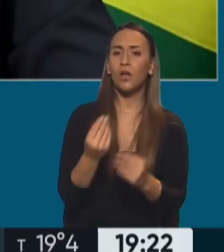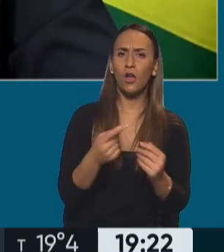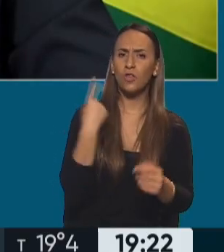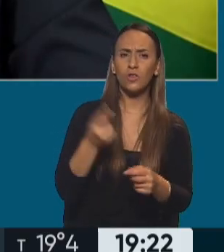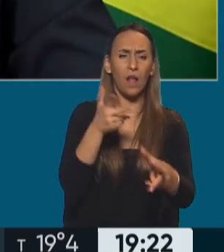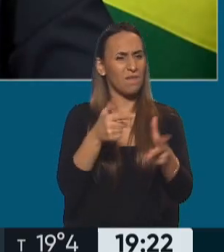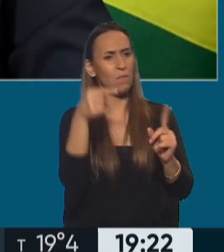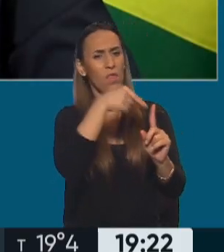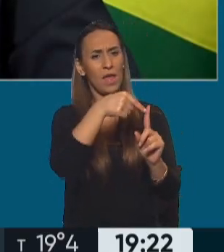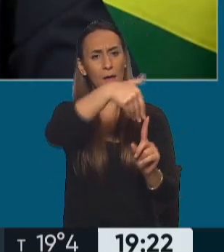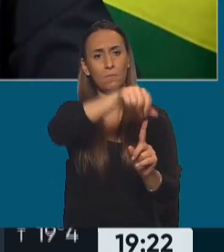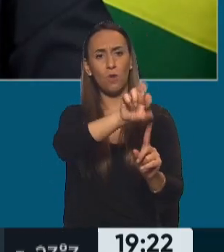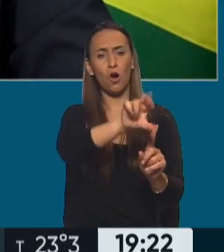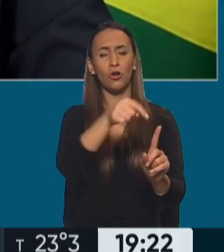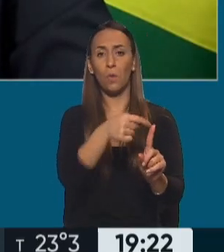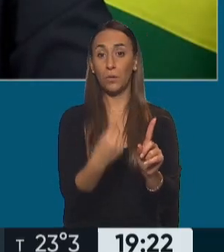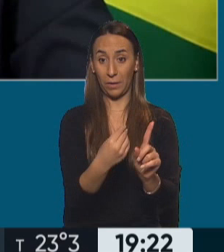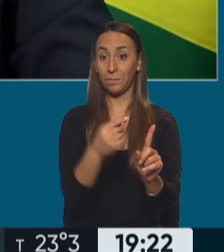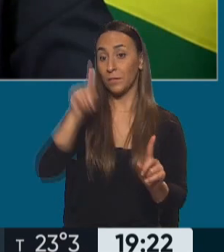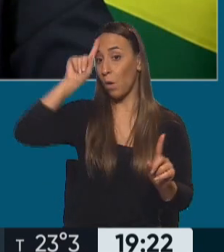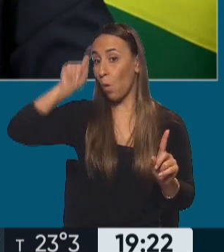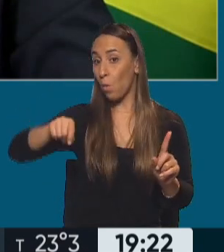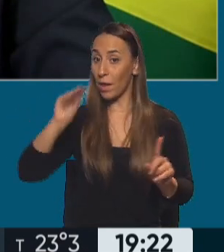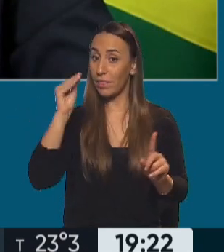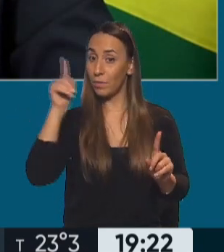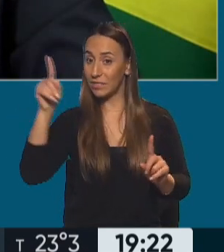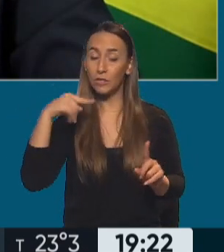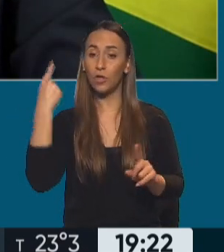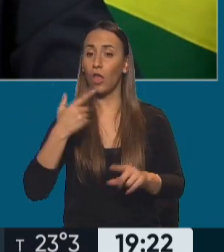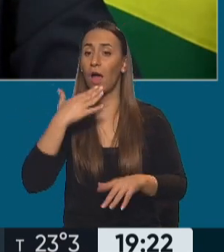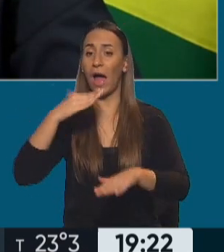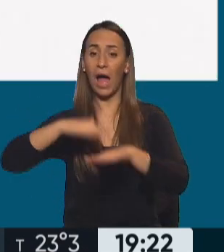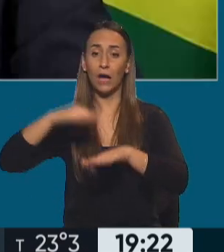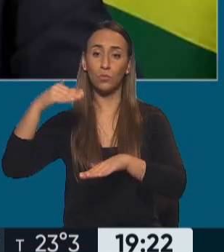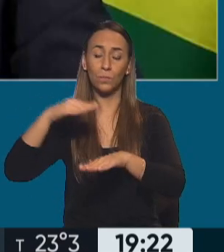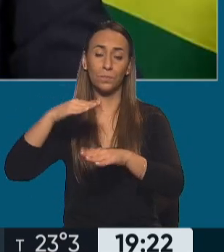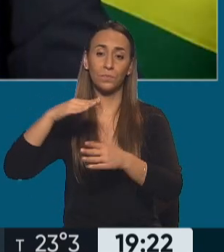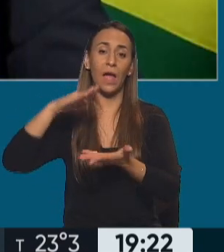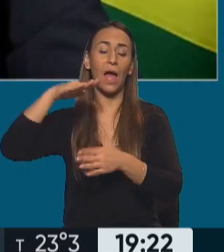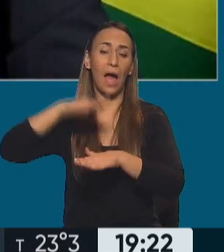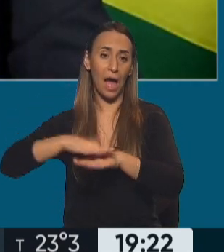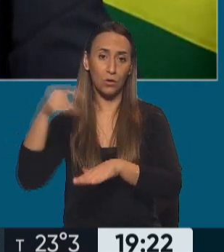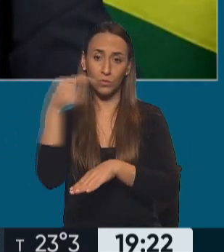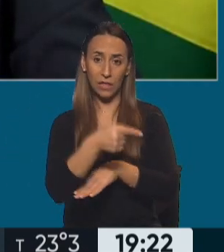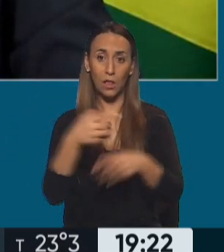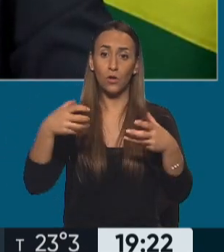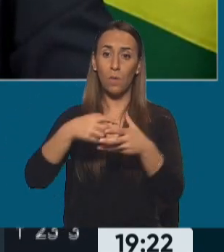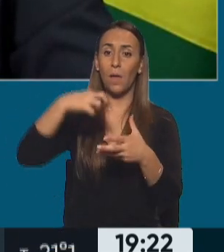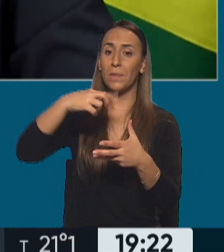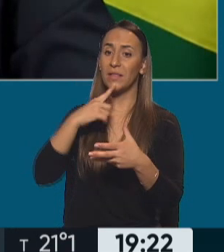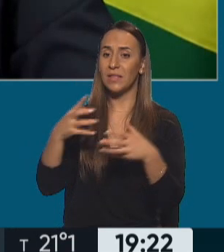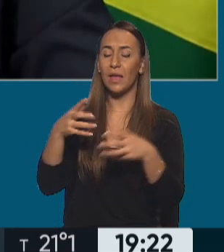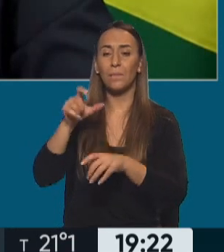tomó la acusación que hicieron una acusación colectiva legisladores del Partido de los Trabajadores del PT, de Lula,